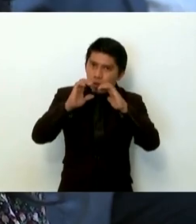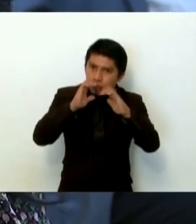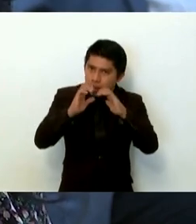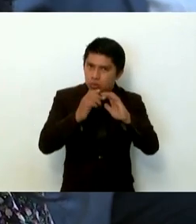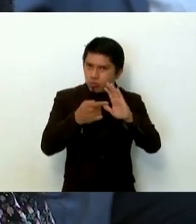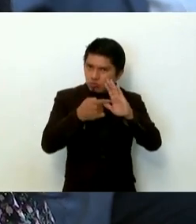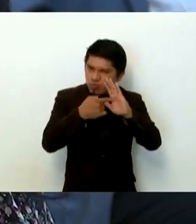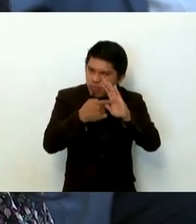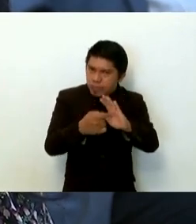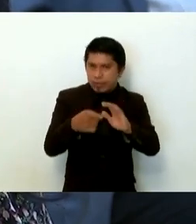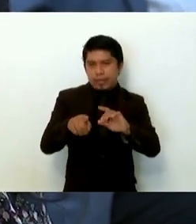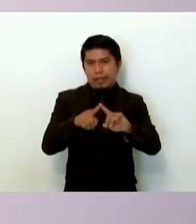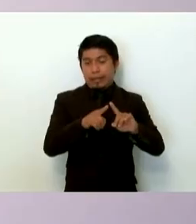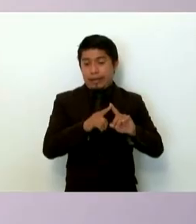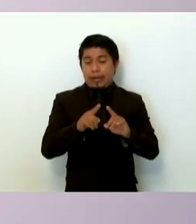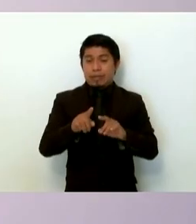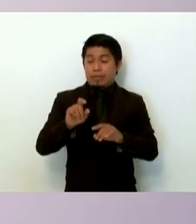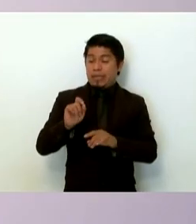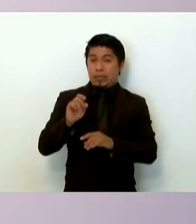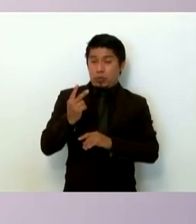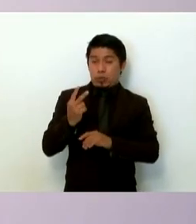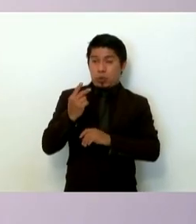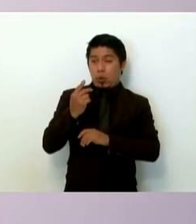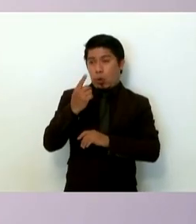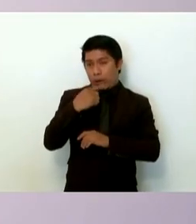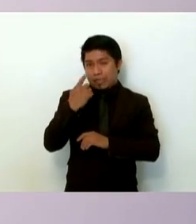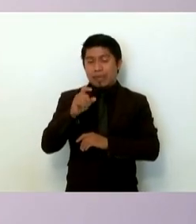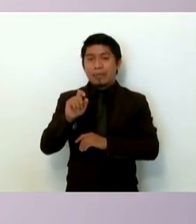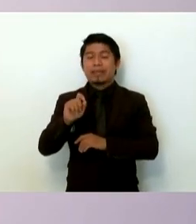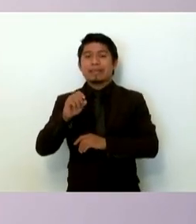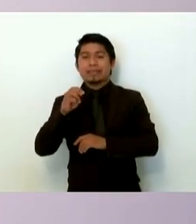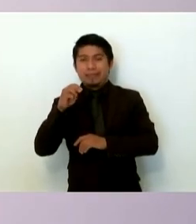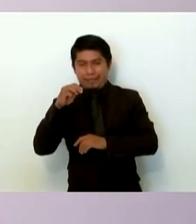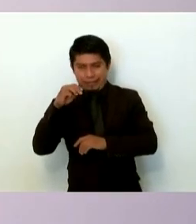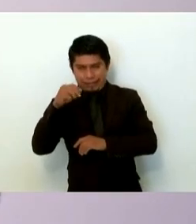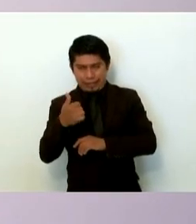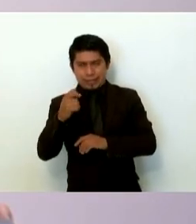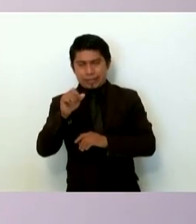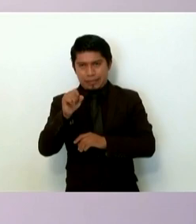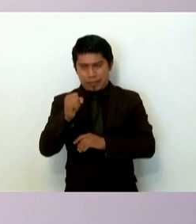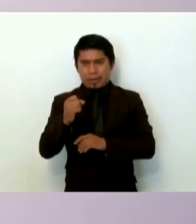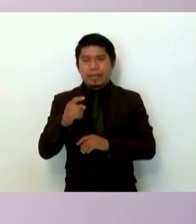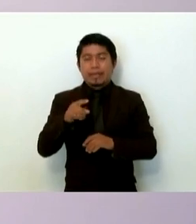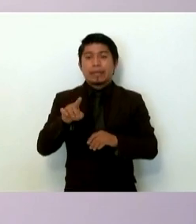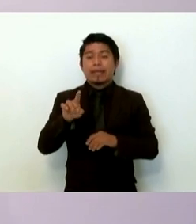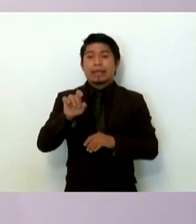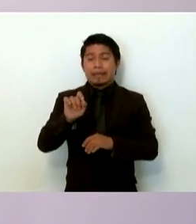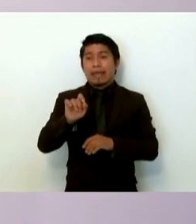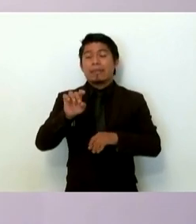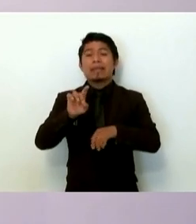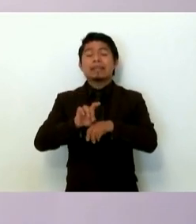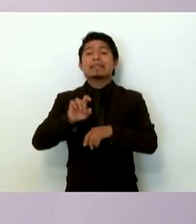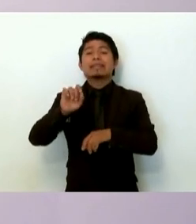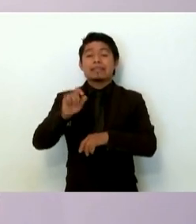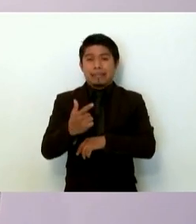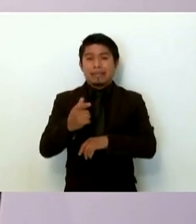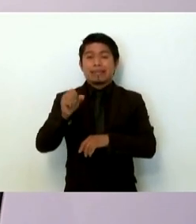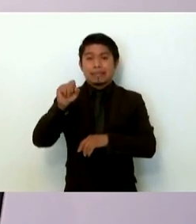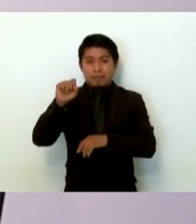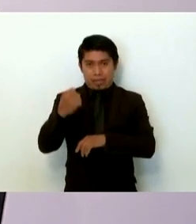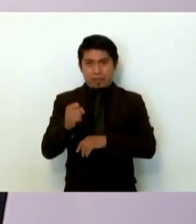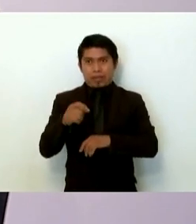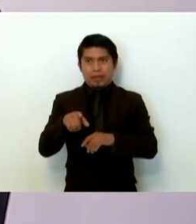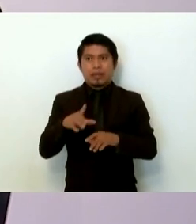presentadas entre las 22 horas del 26 de septiembre y las seis horas del día 27 de septiembre, que referiremos